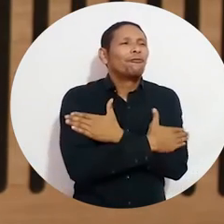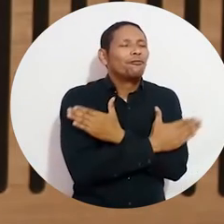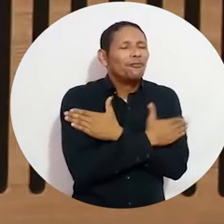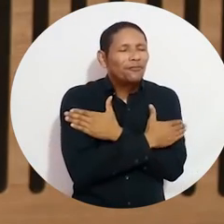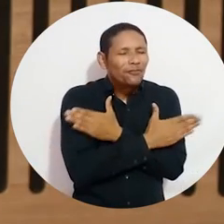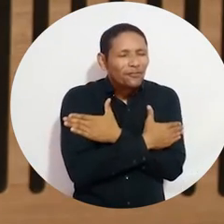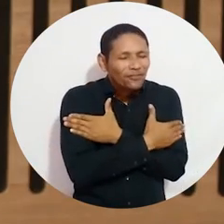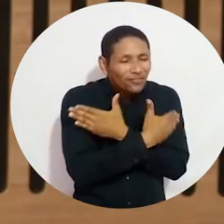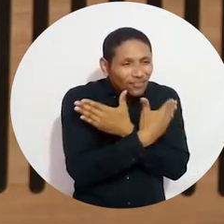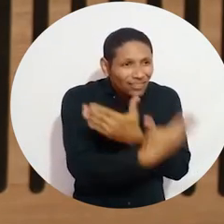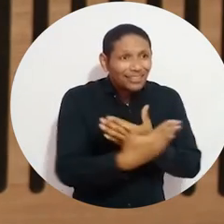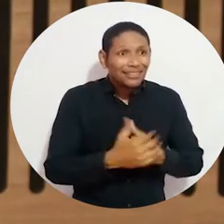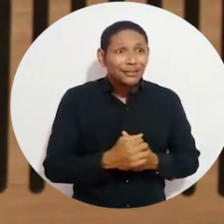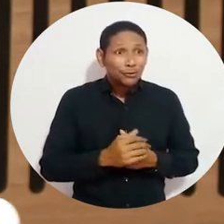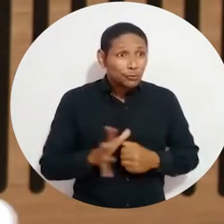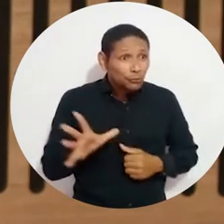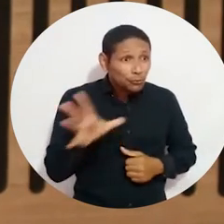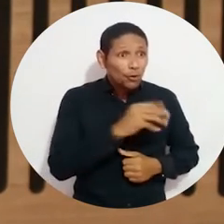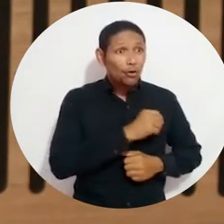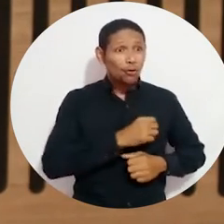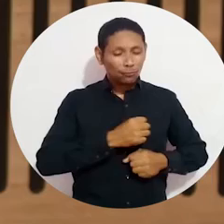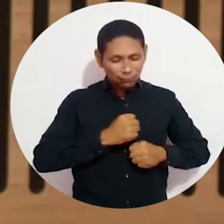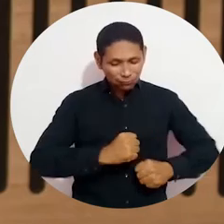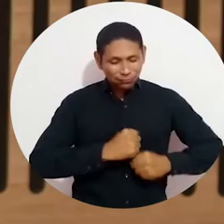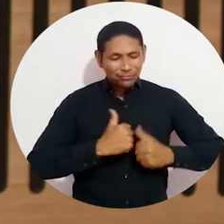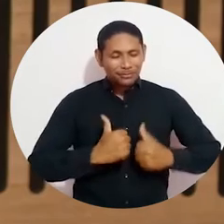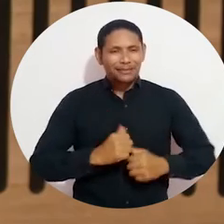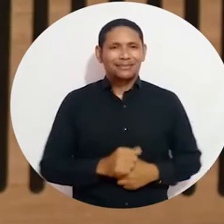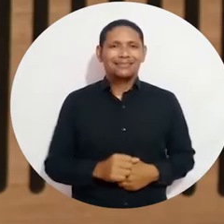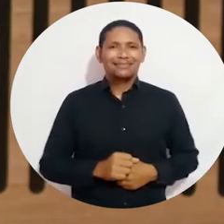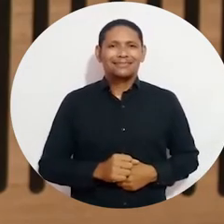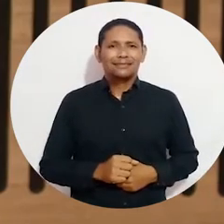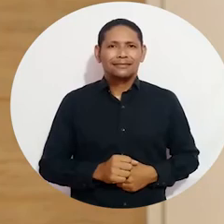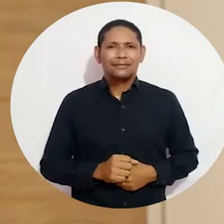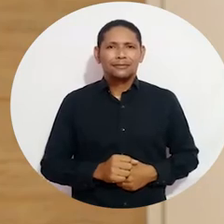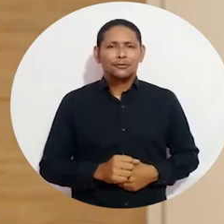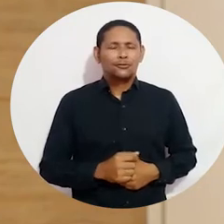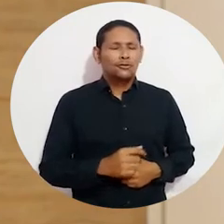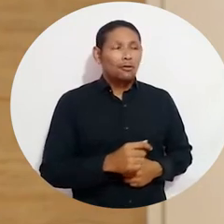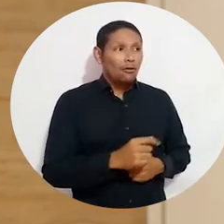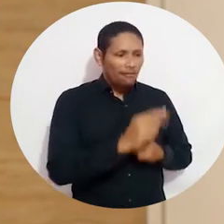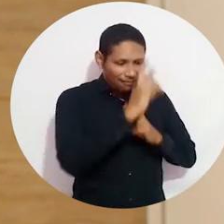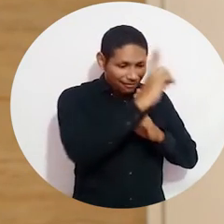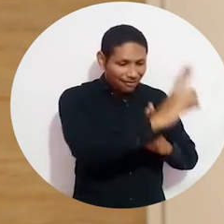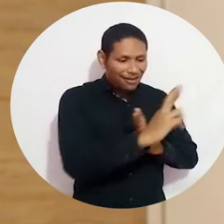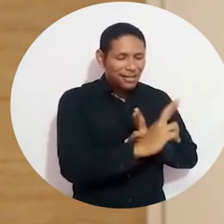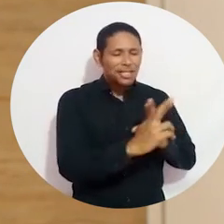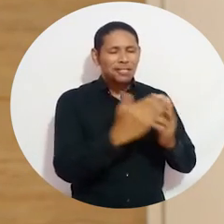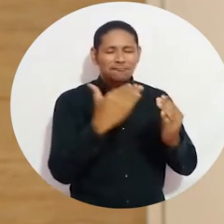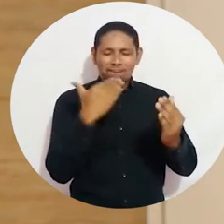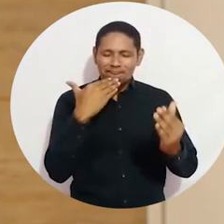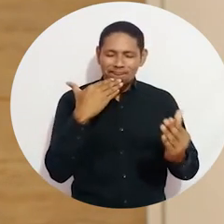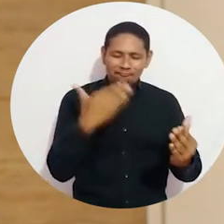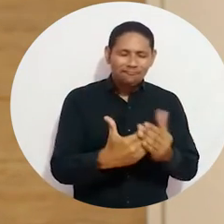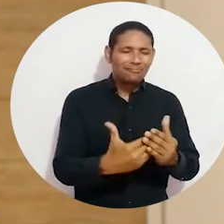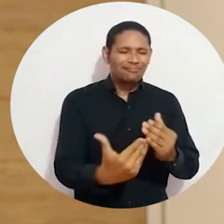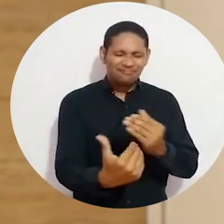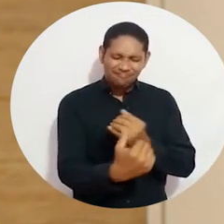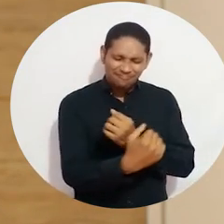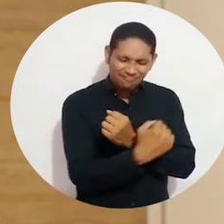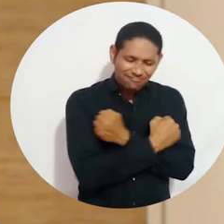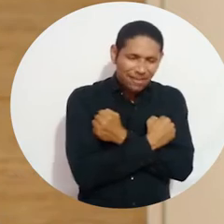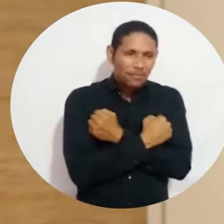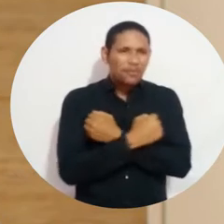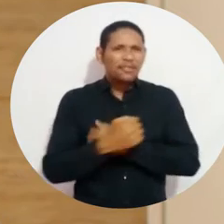Debo decirles que los felicito por estos años de labores. Hombre, lo recibo con mucho agradecimiento, con